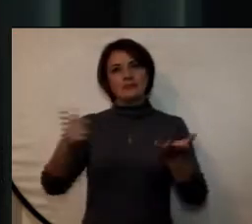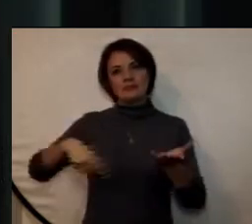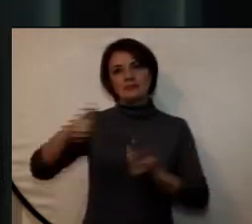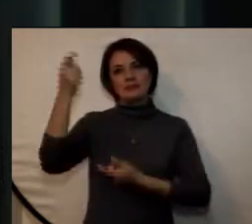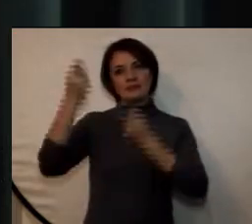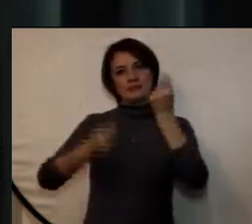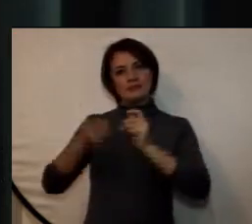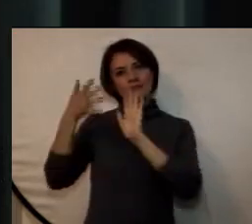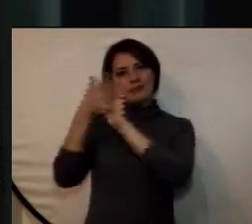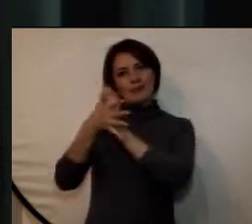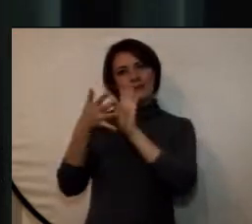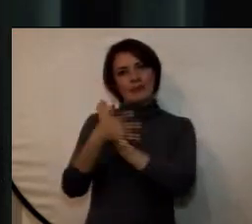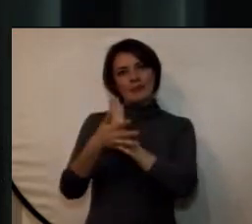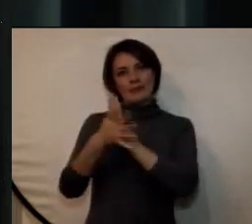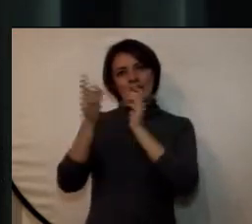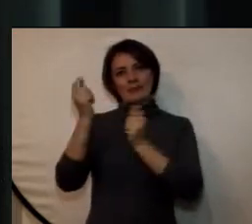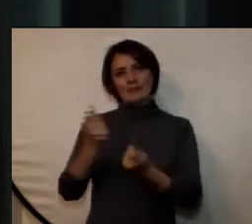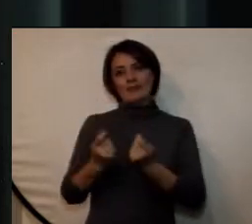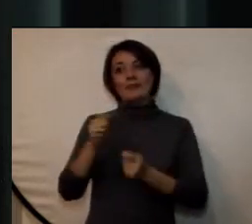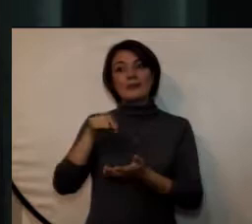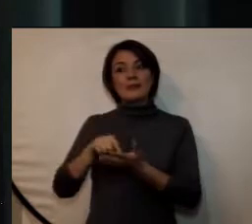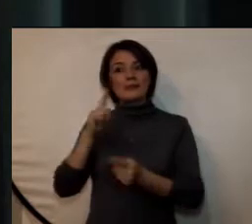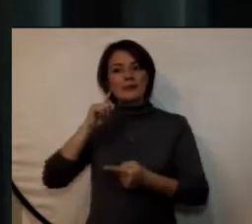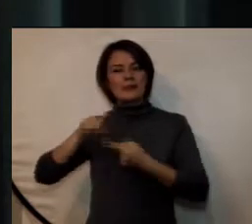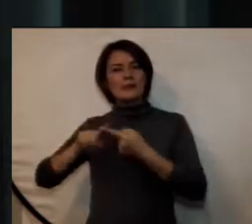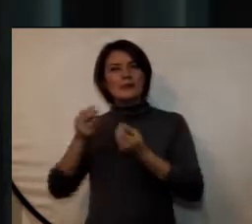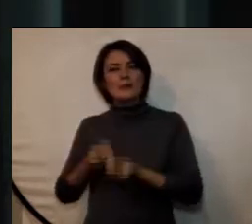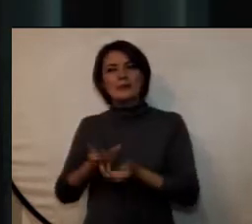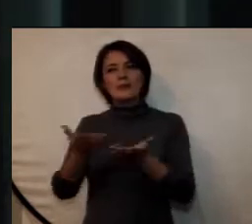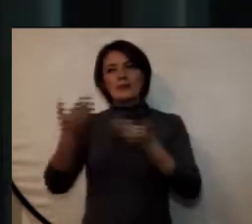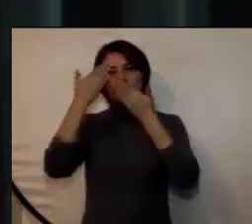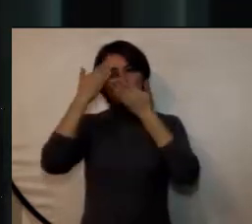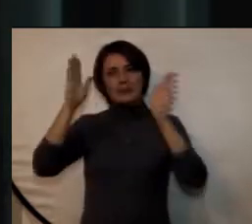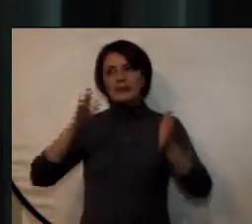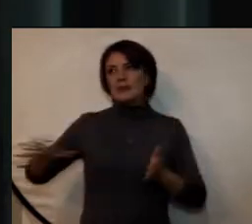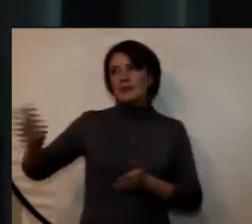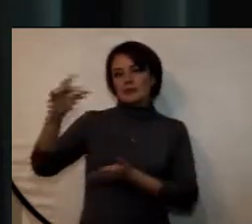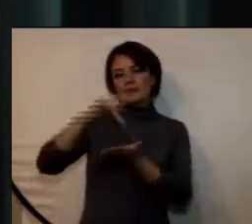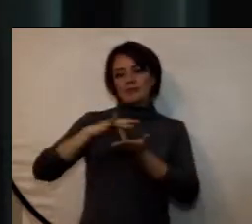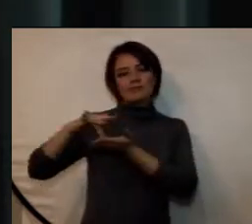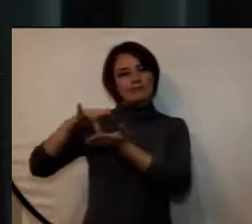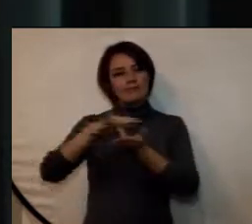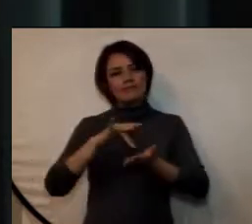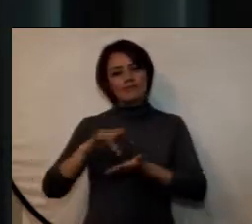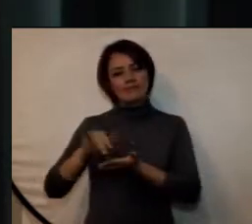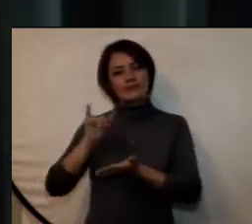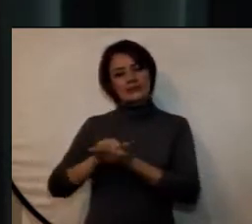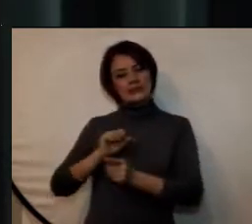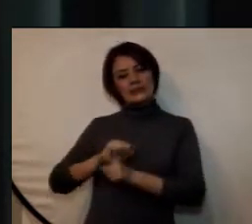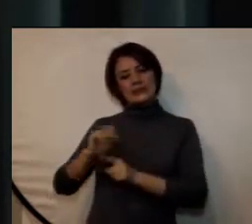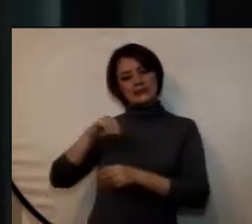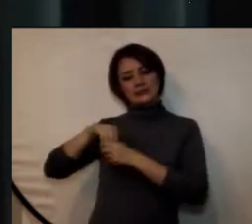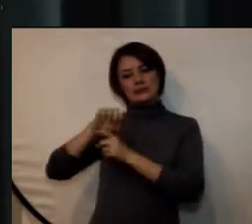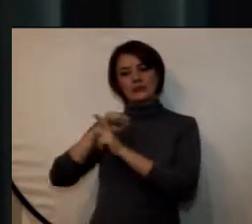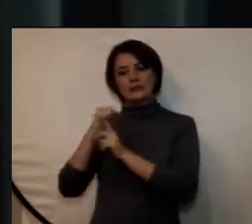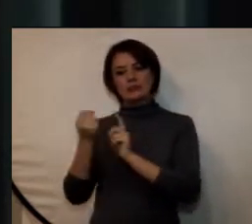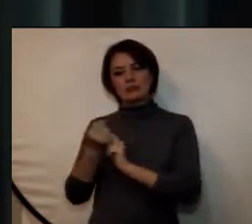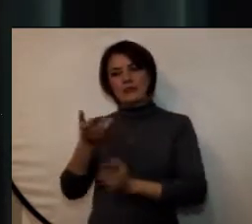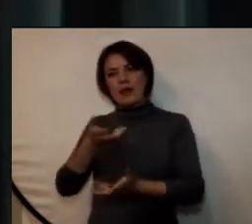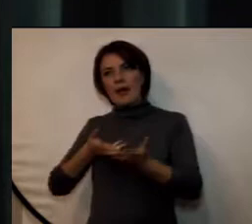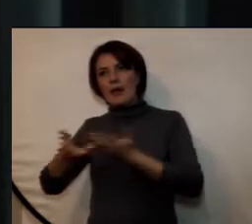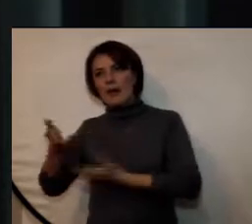la cual desarrollamos en el marco de la democracia participativa como práctica social de interlocución